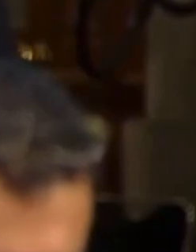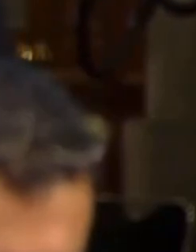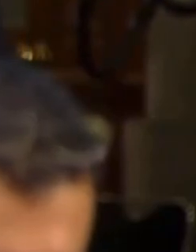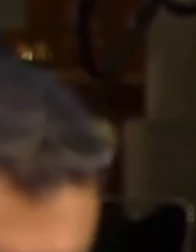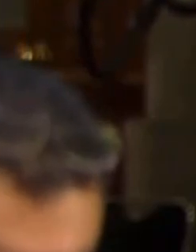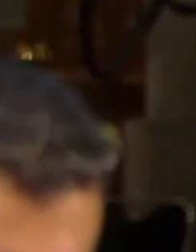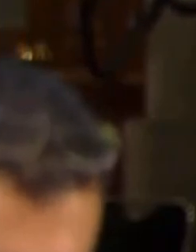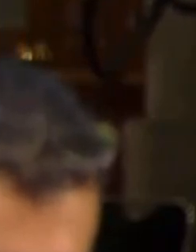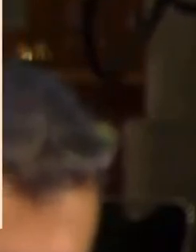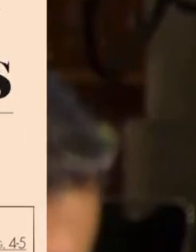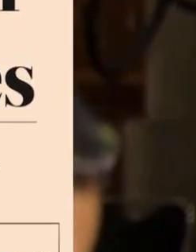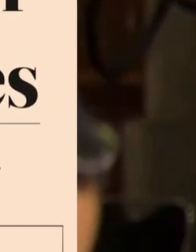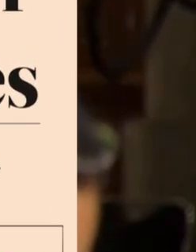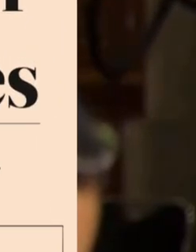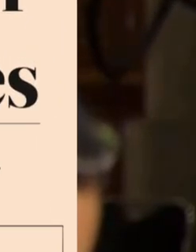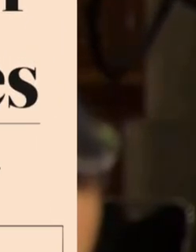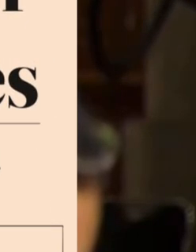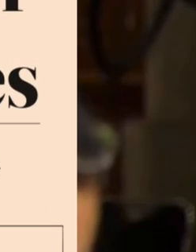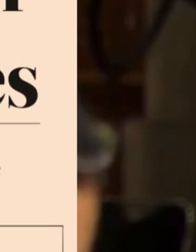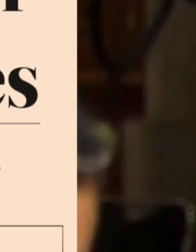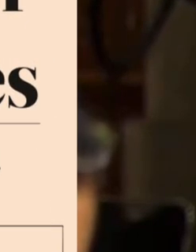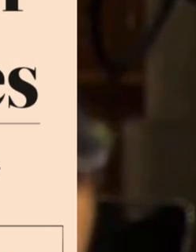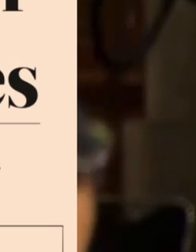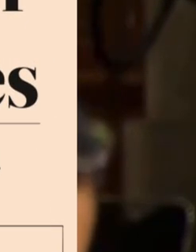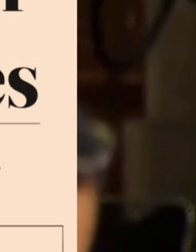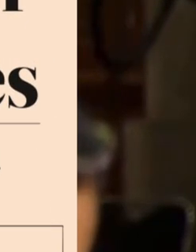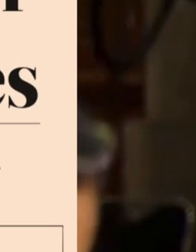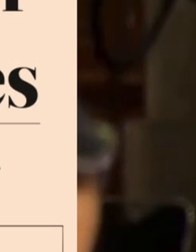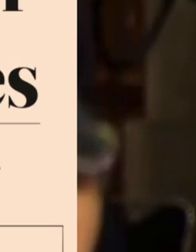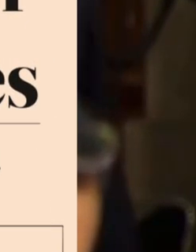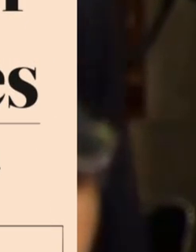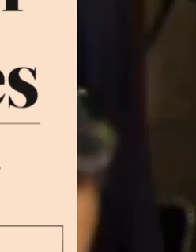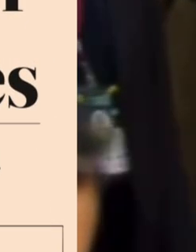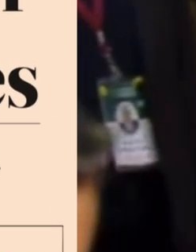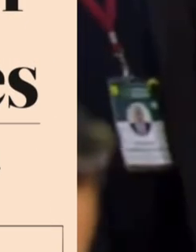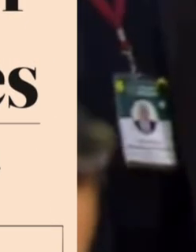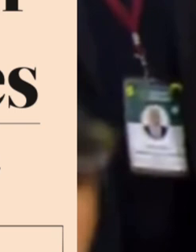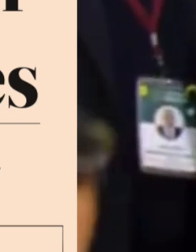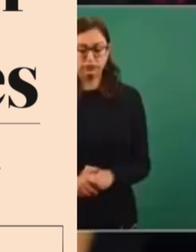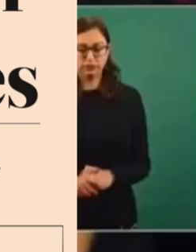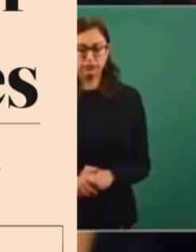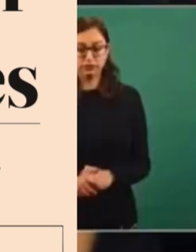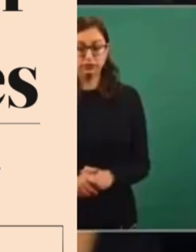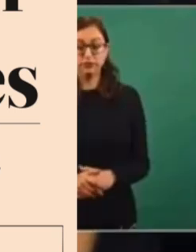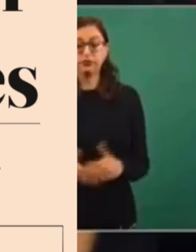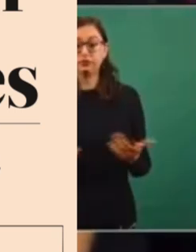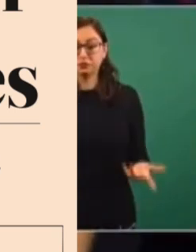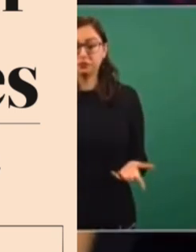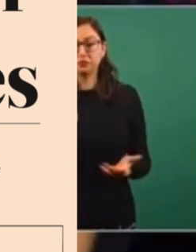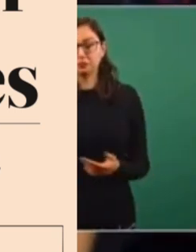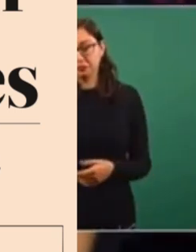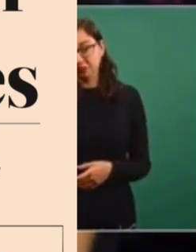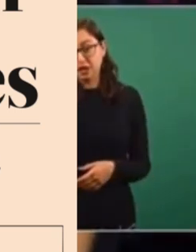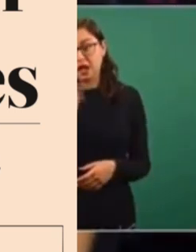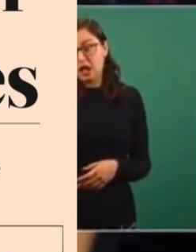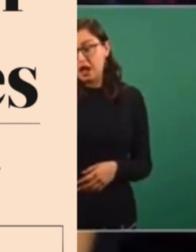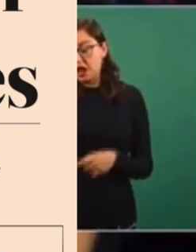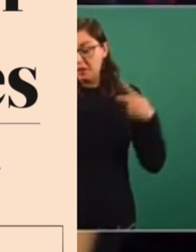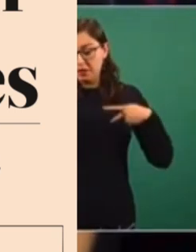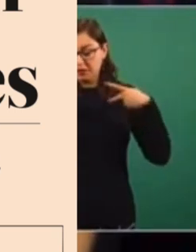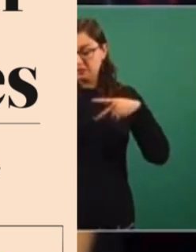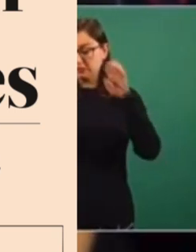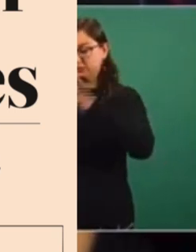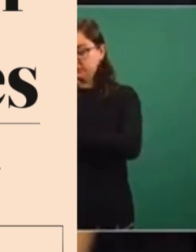Sin embargo, bueno, pues ha habido algunas voces sobre todo del sector empresarial que muestran preocupación en torno a lo que costaría, por ejemplo, en términos de indemnización y también